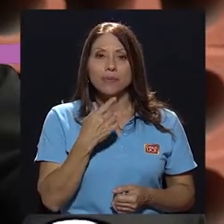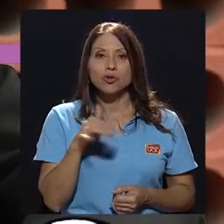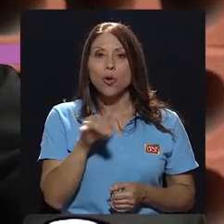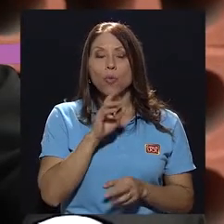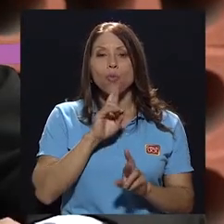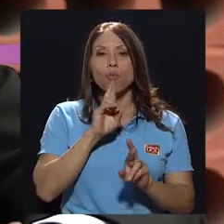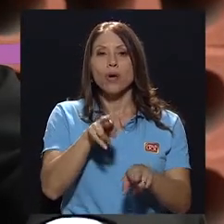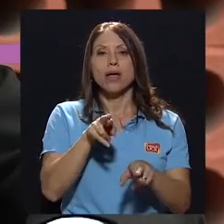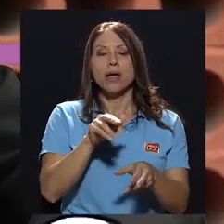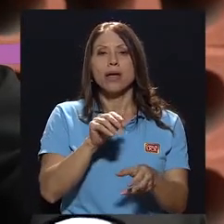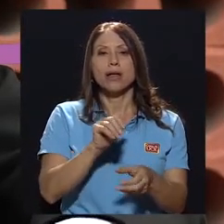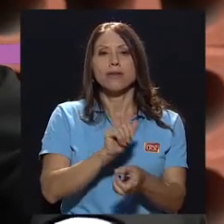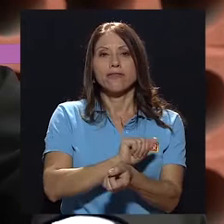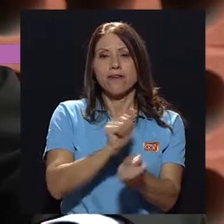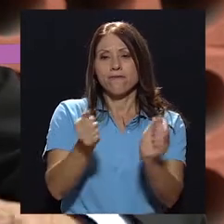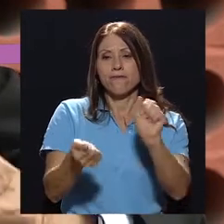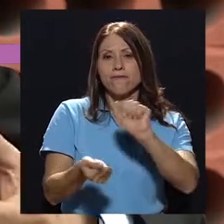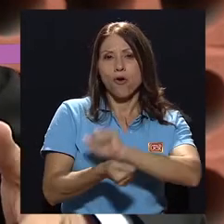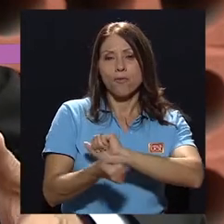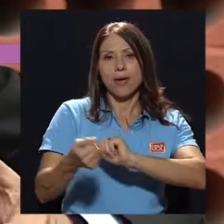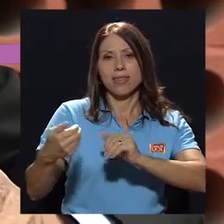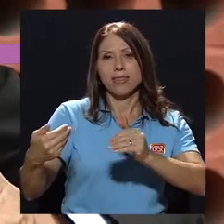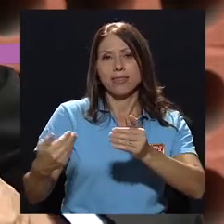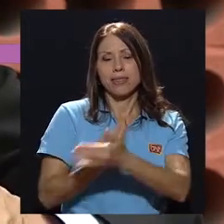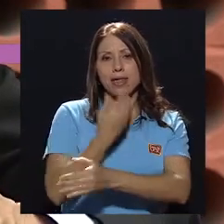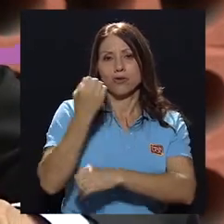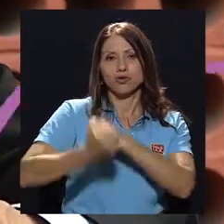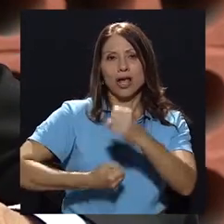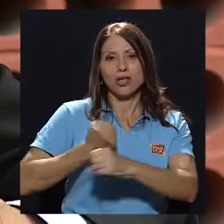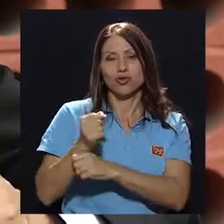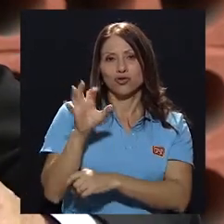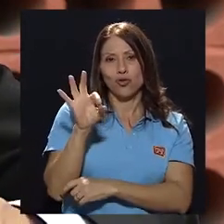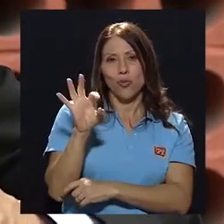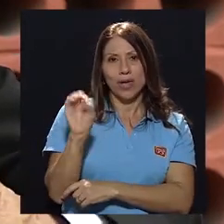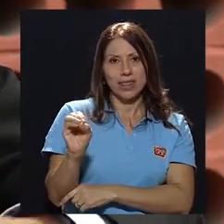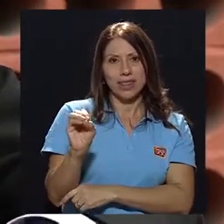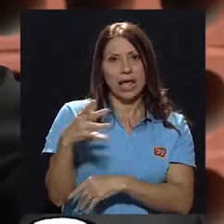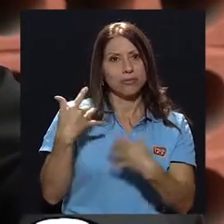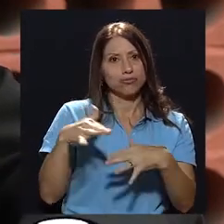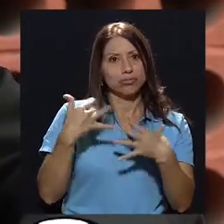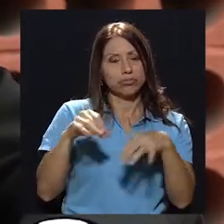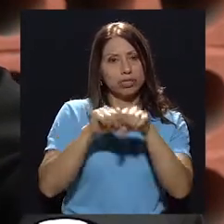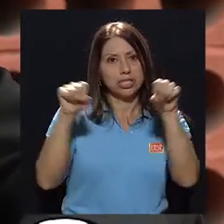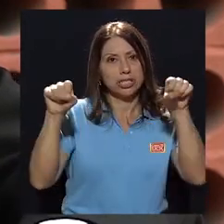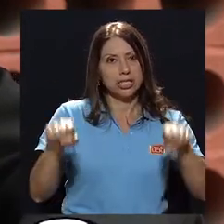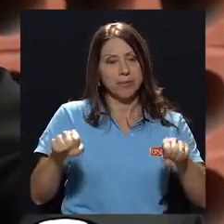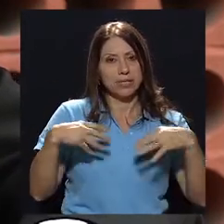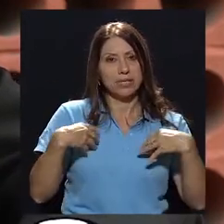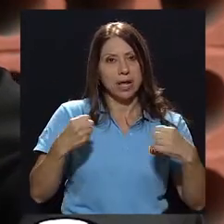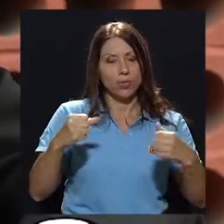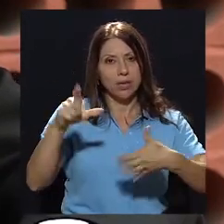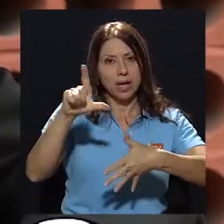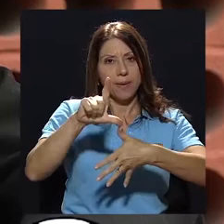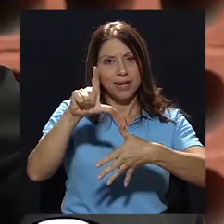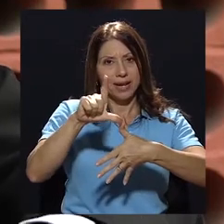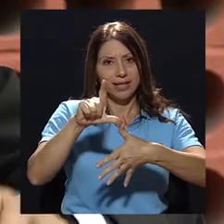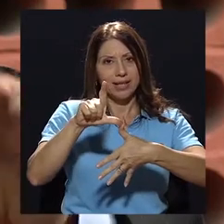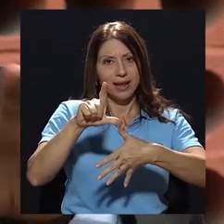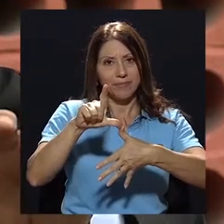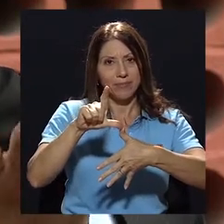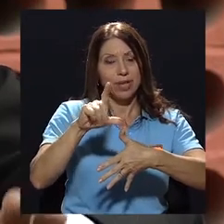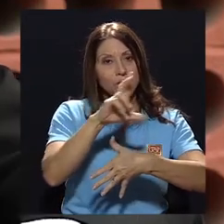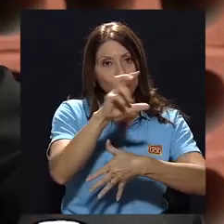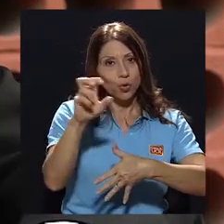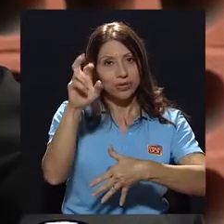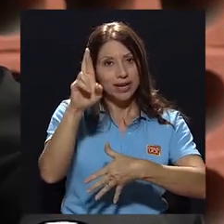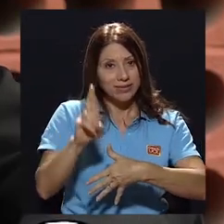producto de la reforma de los años 90, que fue la gran reforma que se dio en los sistemas de salud en toda América Latina y de